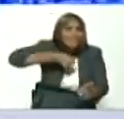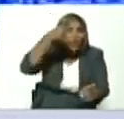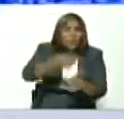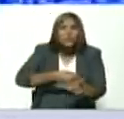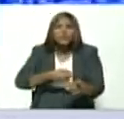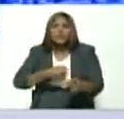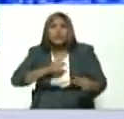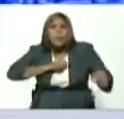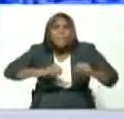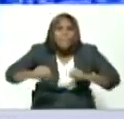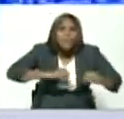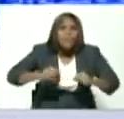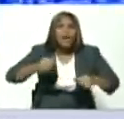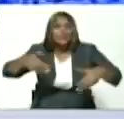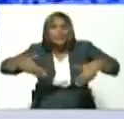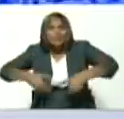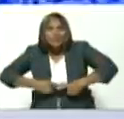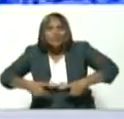trajinar